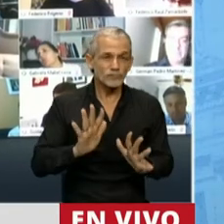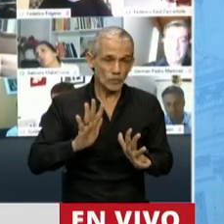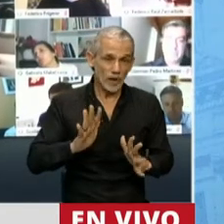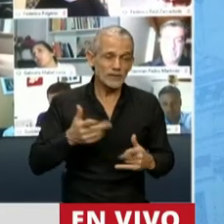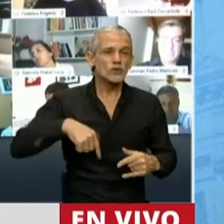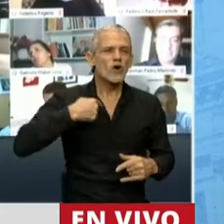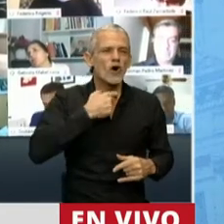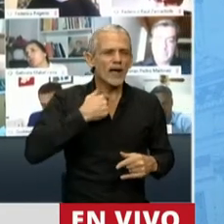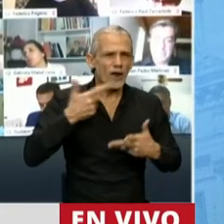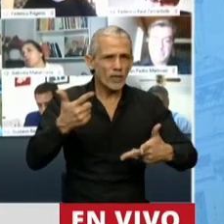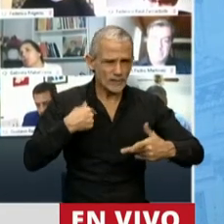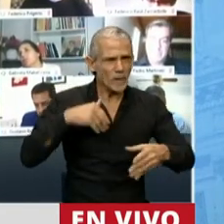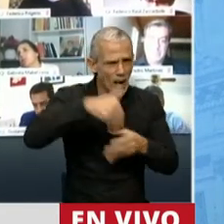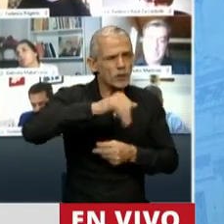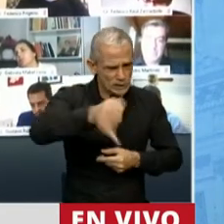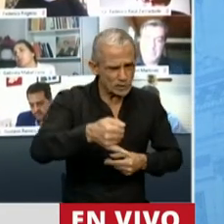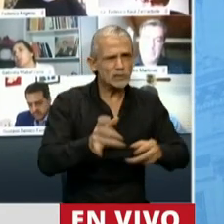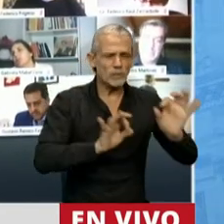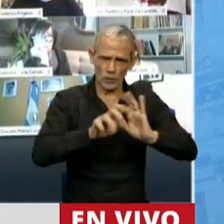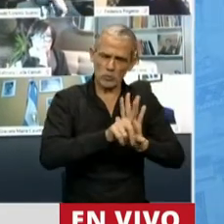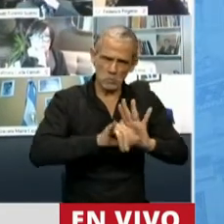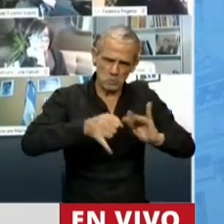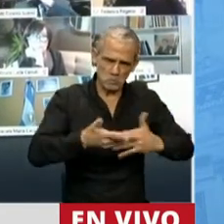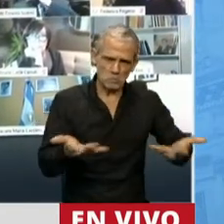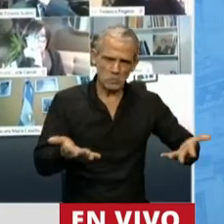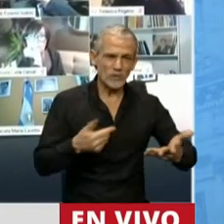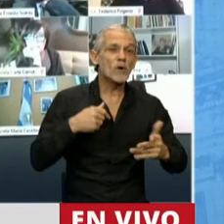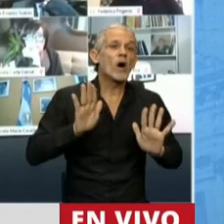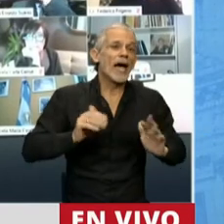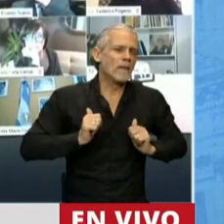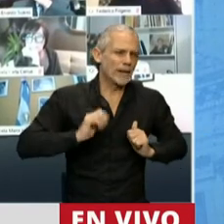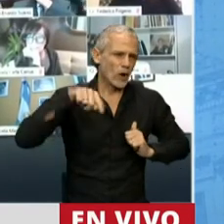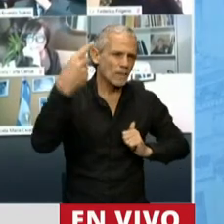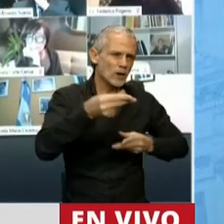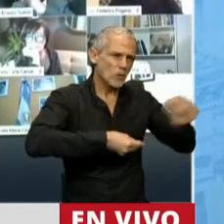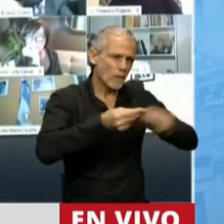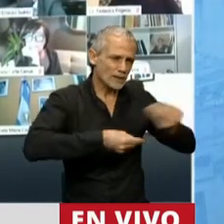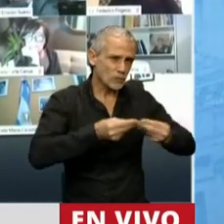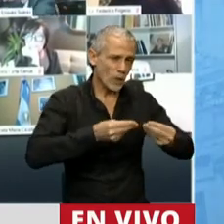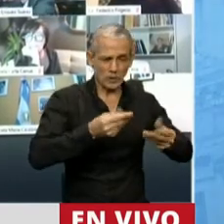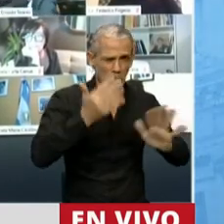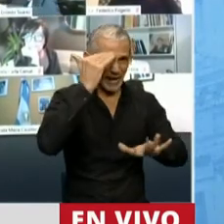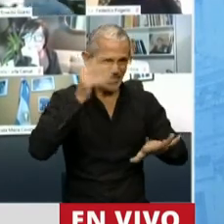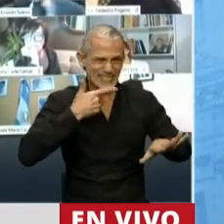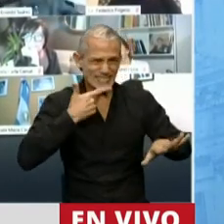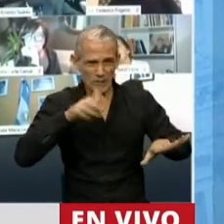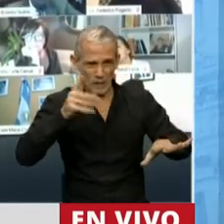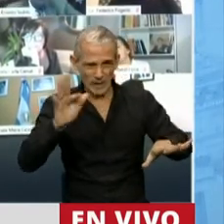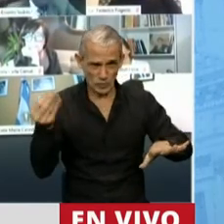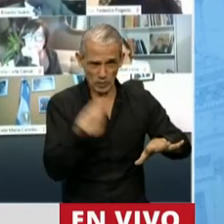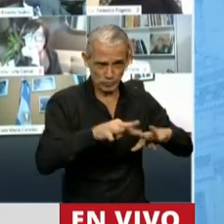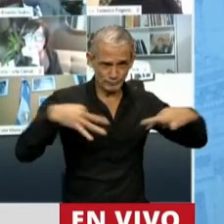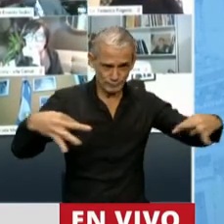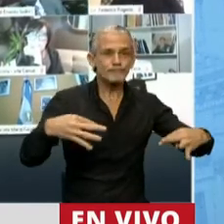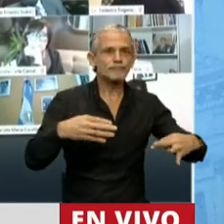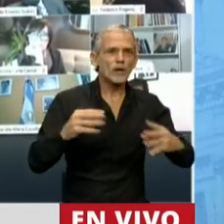quiero decir que vamos a acompañar este proyecto y que espero que en el próximo presupuesto, a entrar seguramente el 15 de septiembre, entre